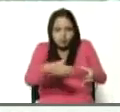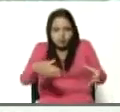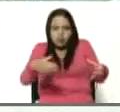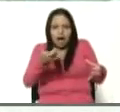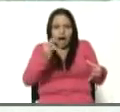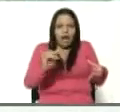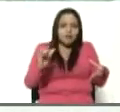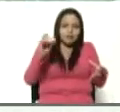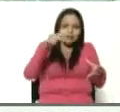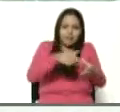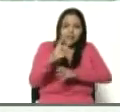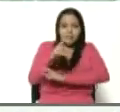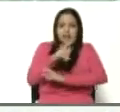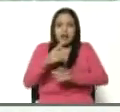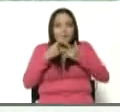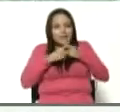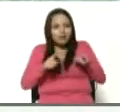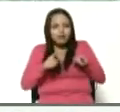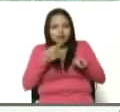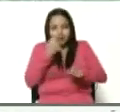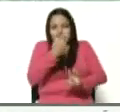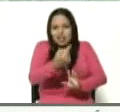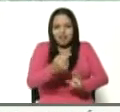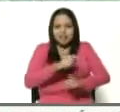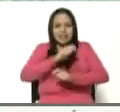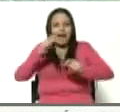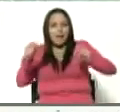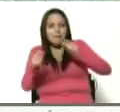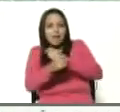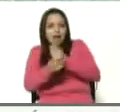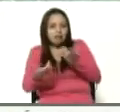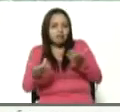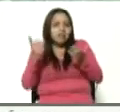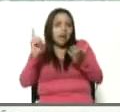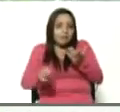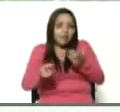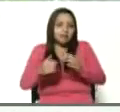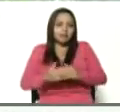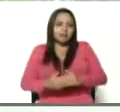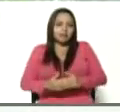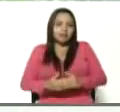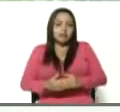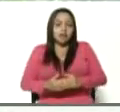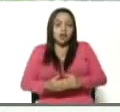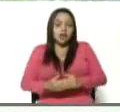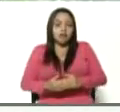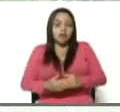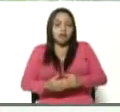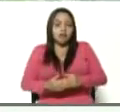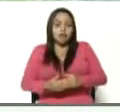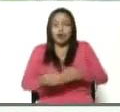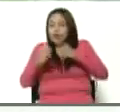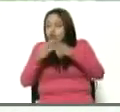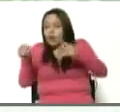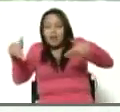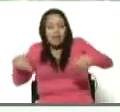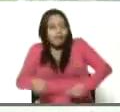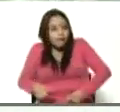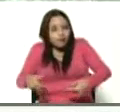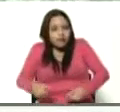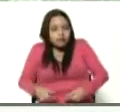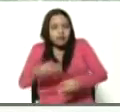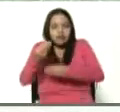pero yo diría cambiar la ecuación y yo pondría con todo el esfuerzo